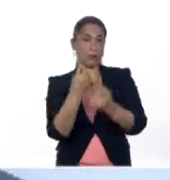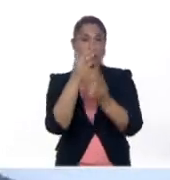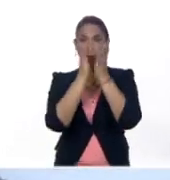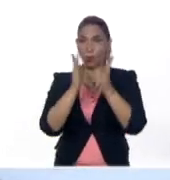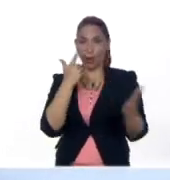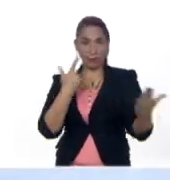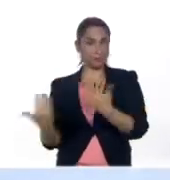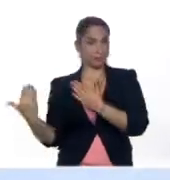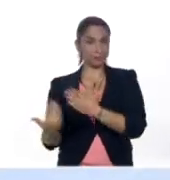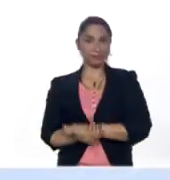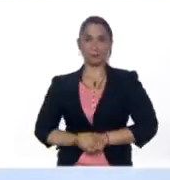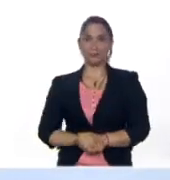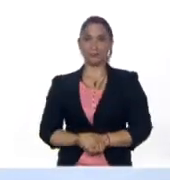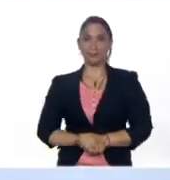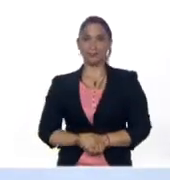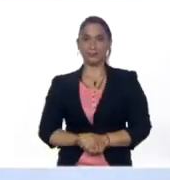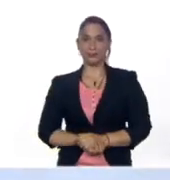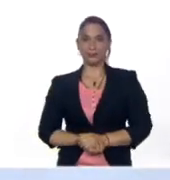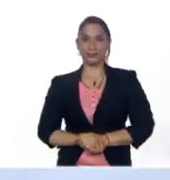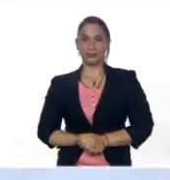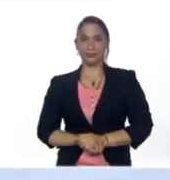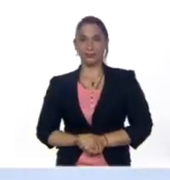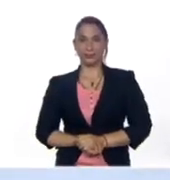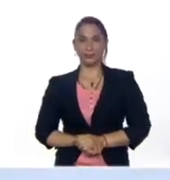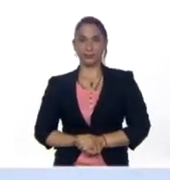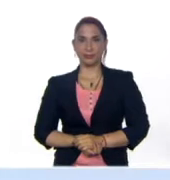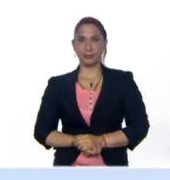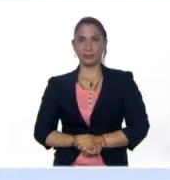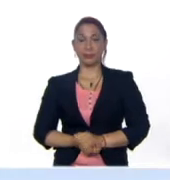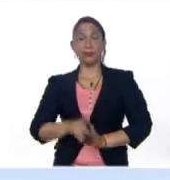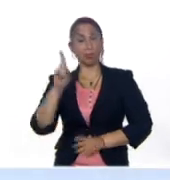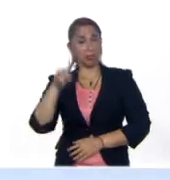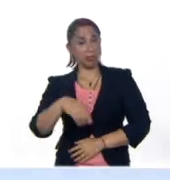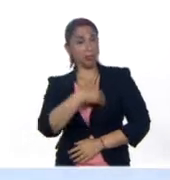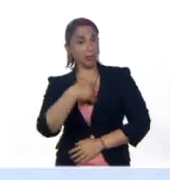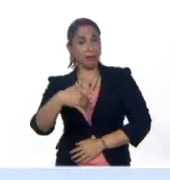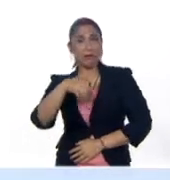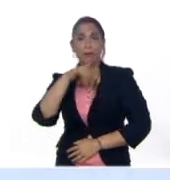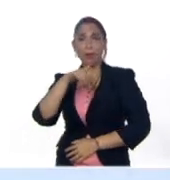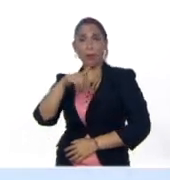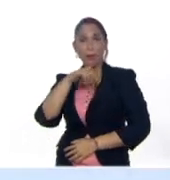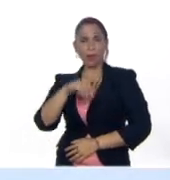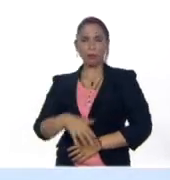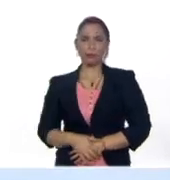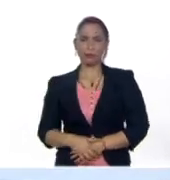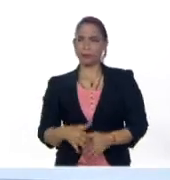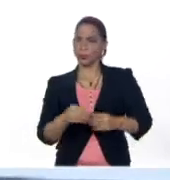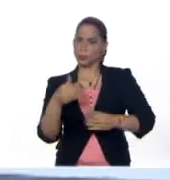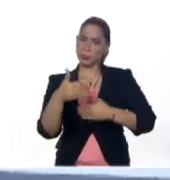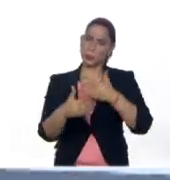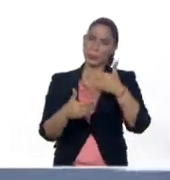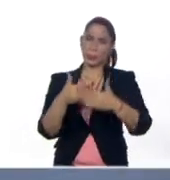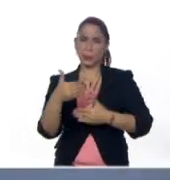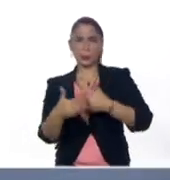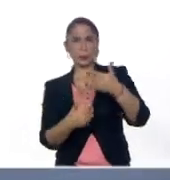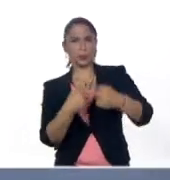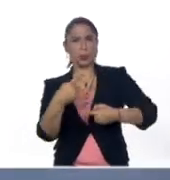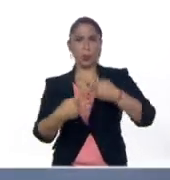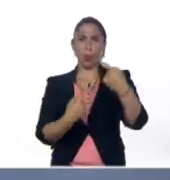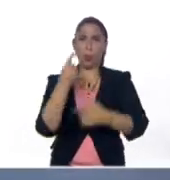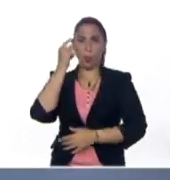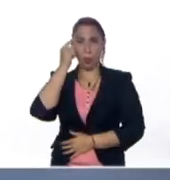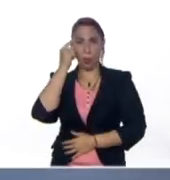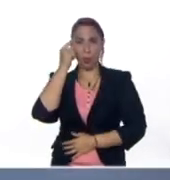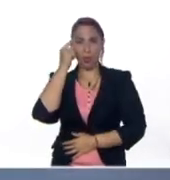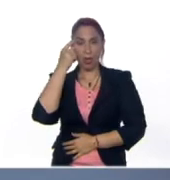.me.gov.be. También queremos informarte de todo lo que avanzamos día a día y para